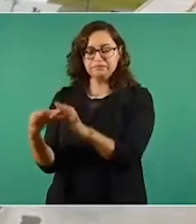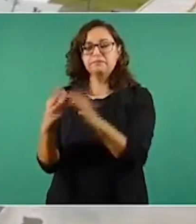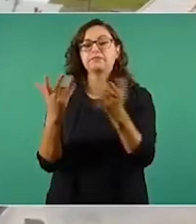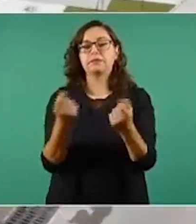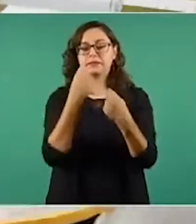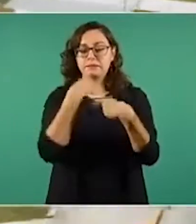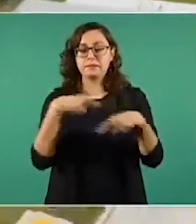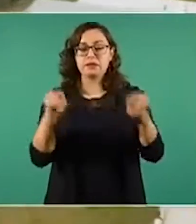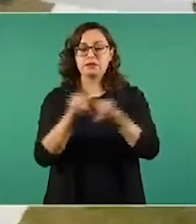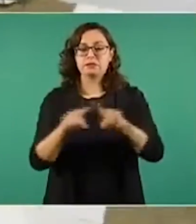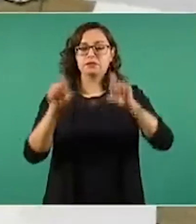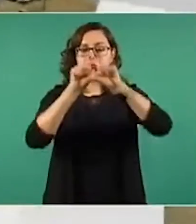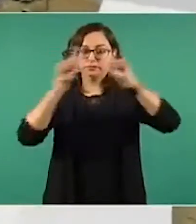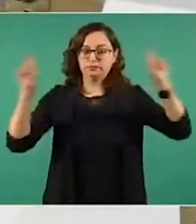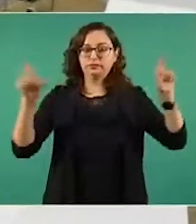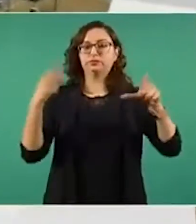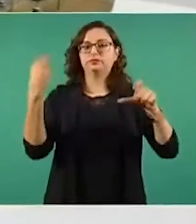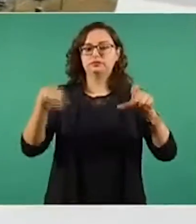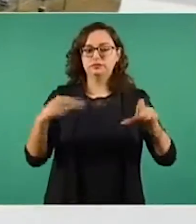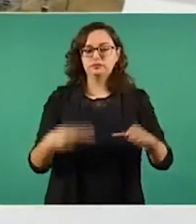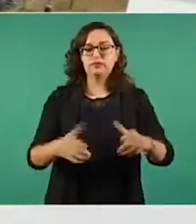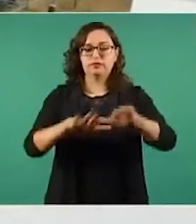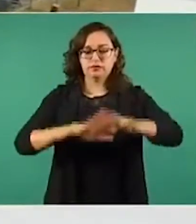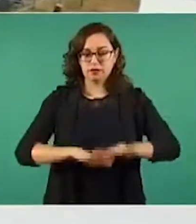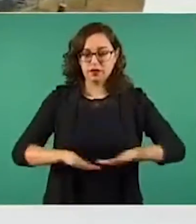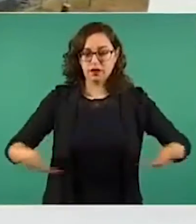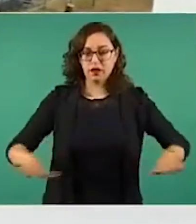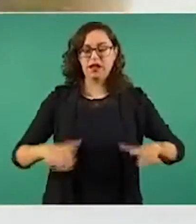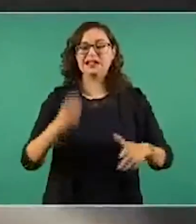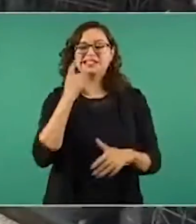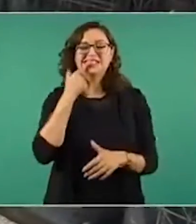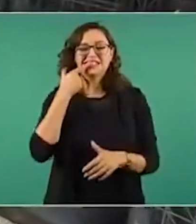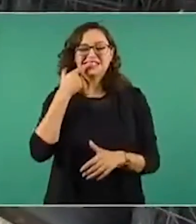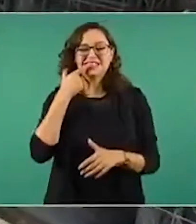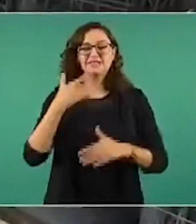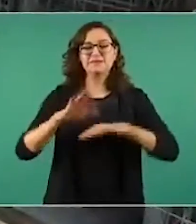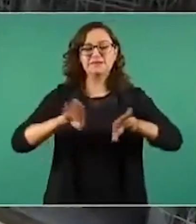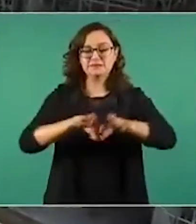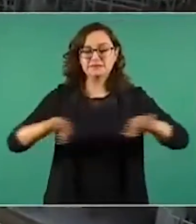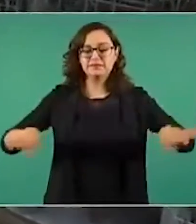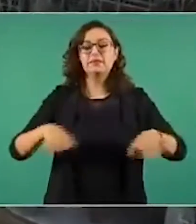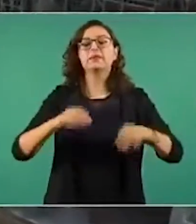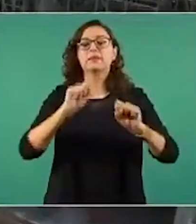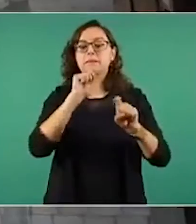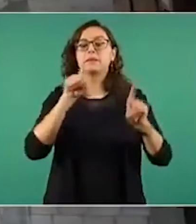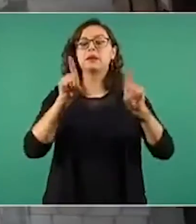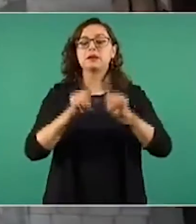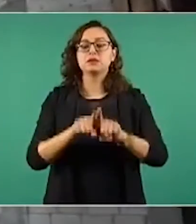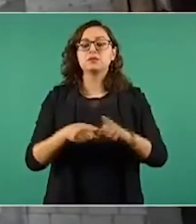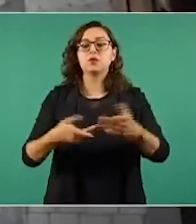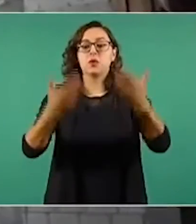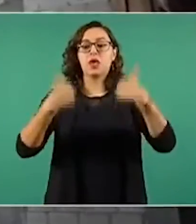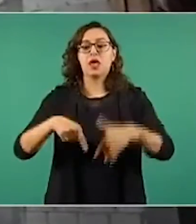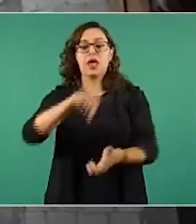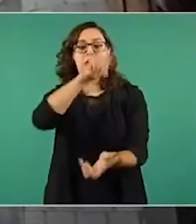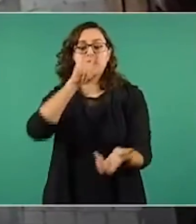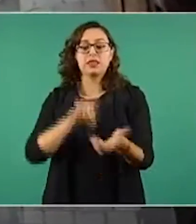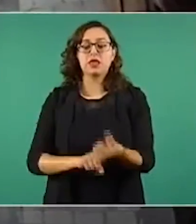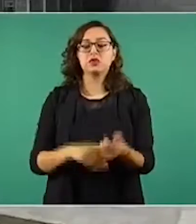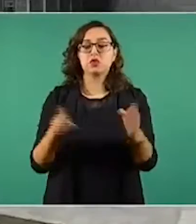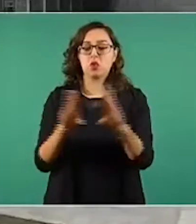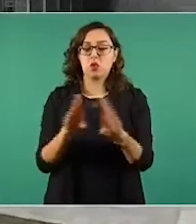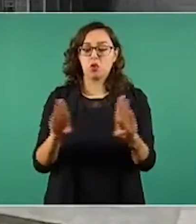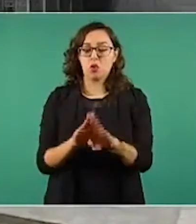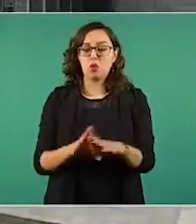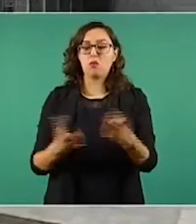finales en la fachada y se coloca el piso cerámico en firme en la explanada. En el cuarto de control central se trabaja en el interior y en las bases